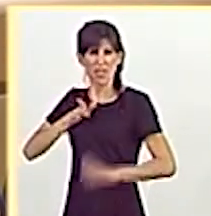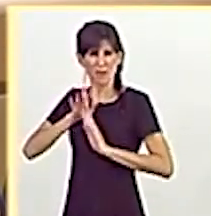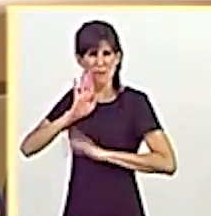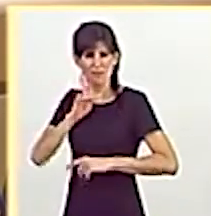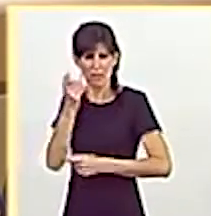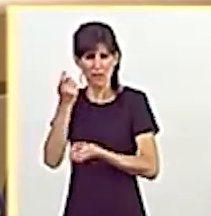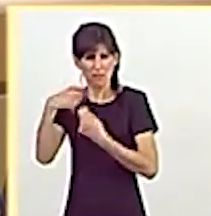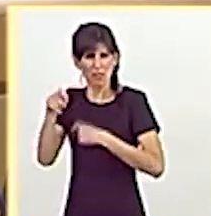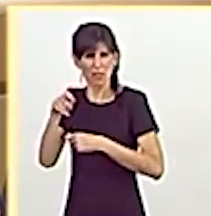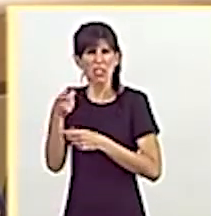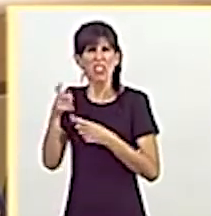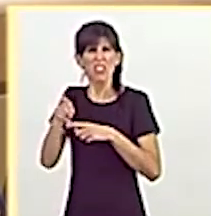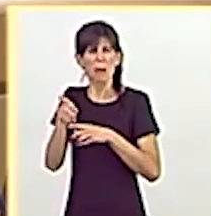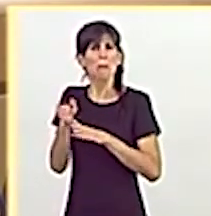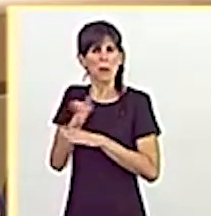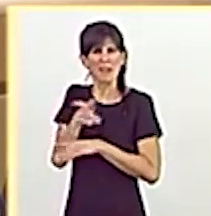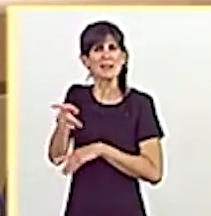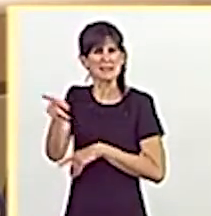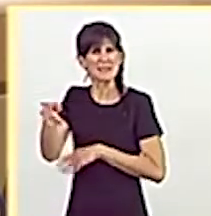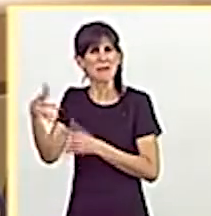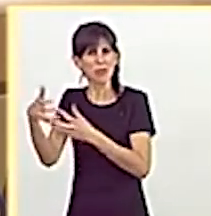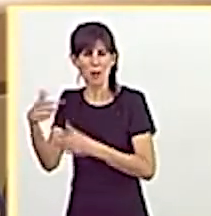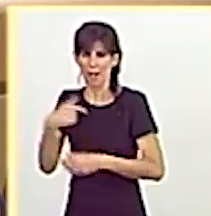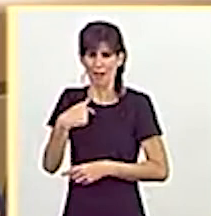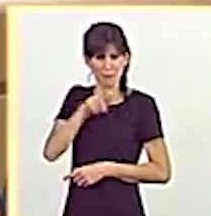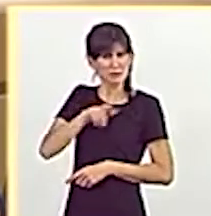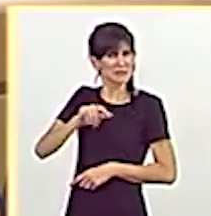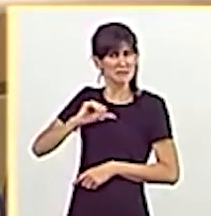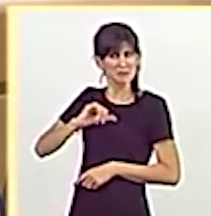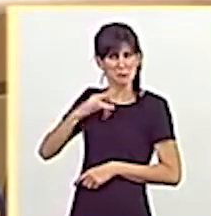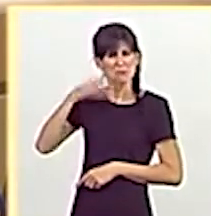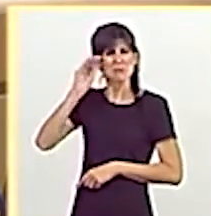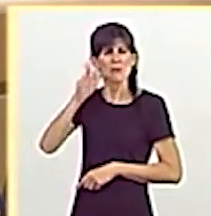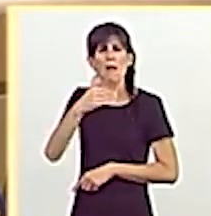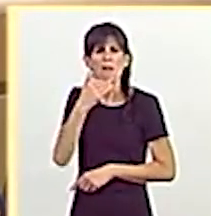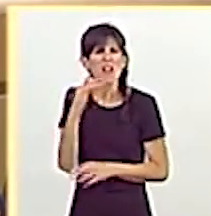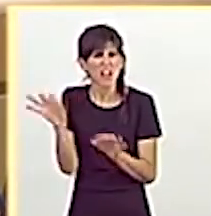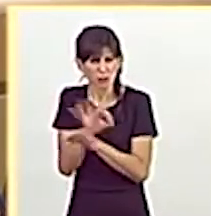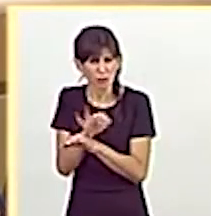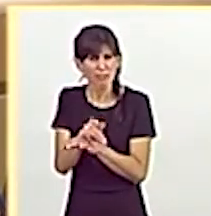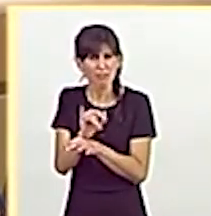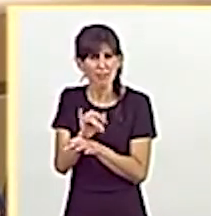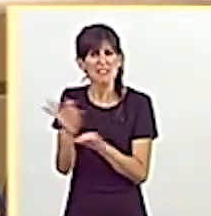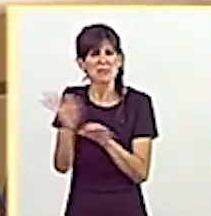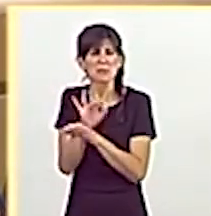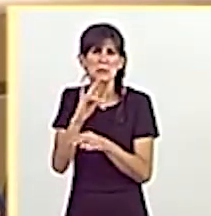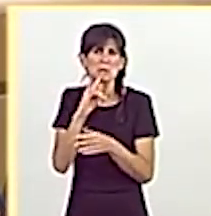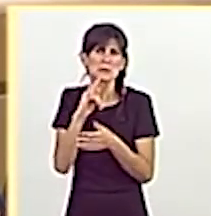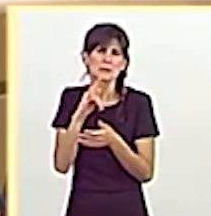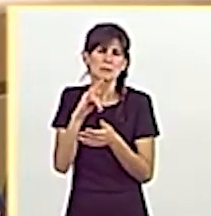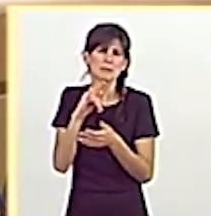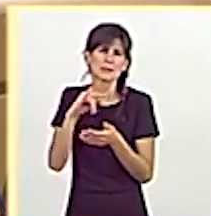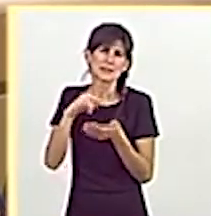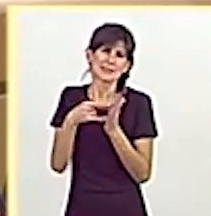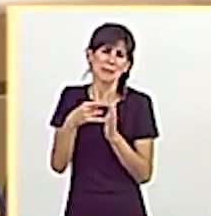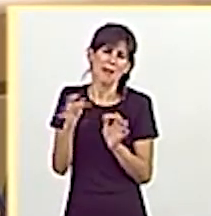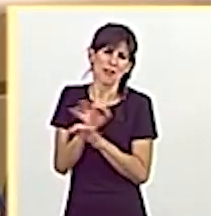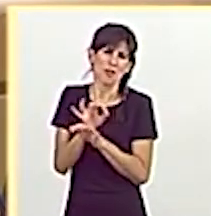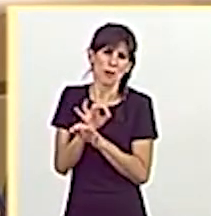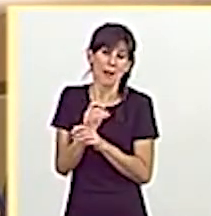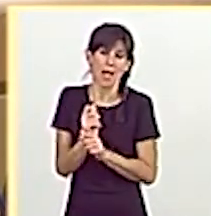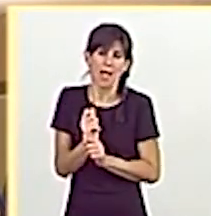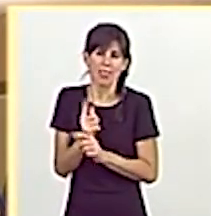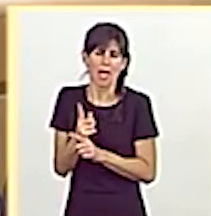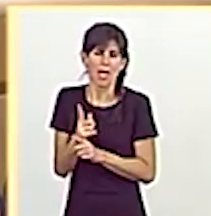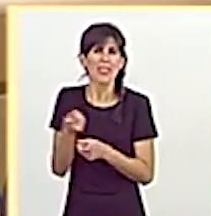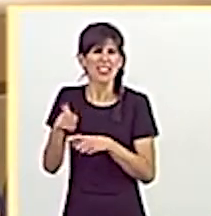previas? ¿Usted no cree que hay algún error? Error en el sistema que concede citas a las